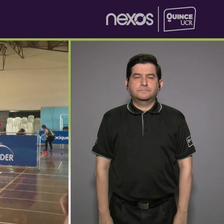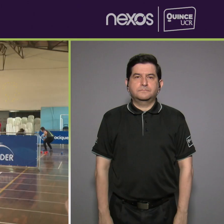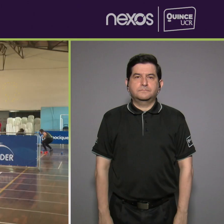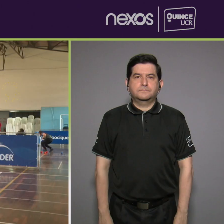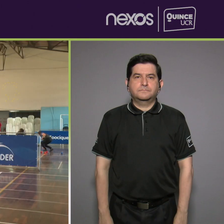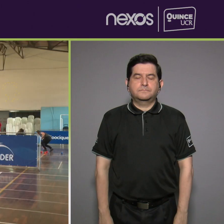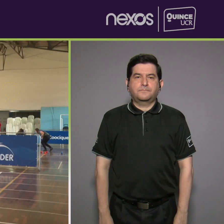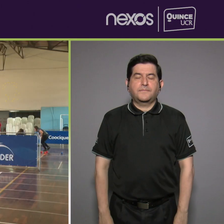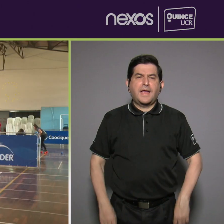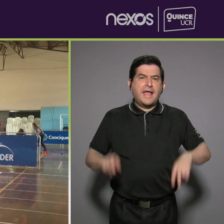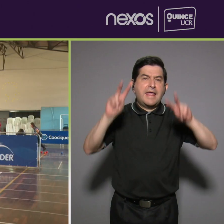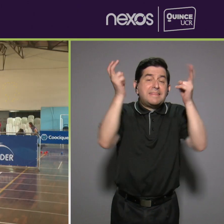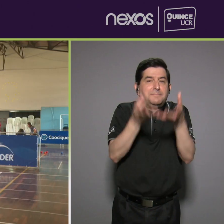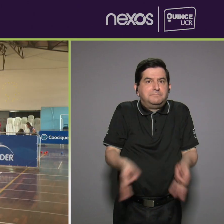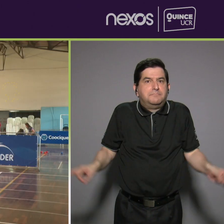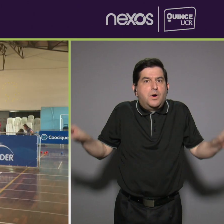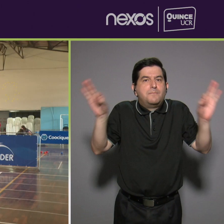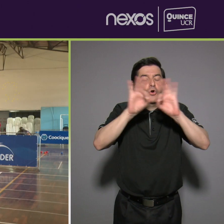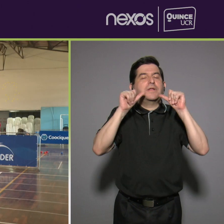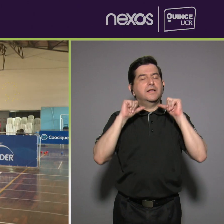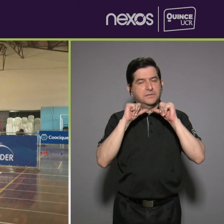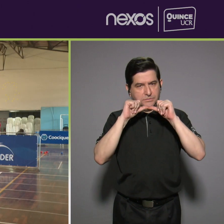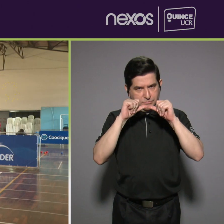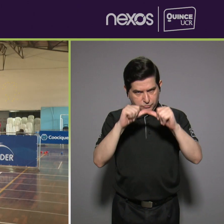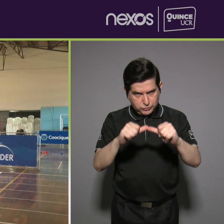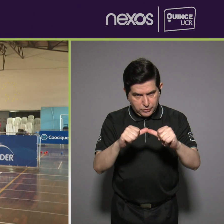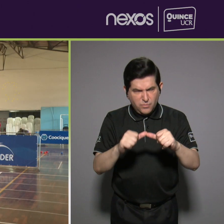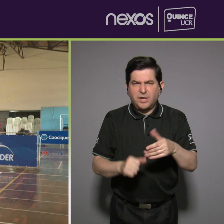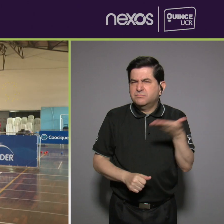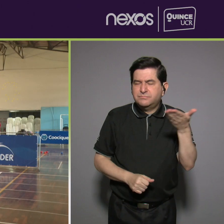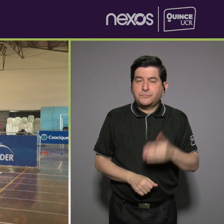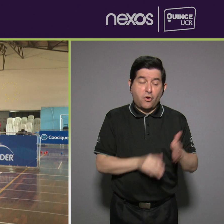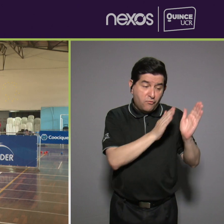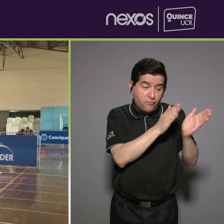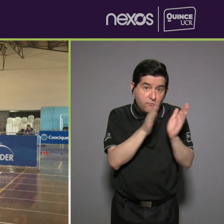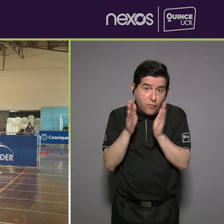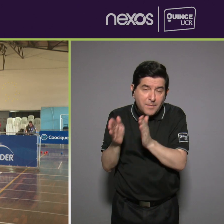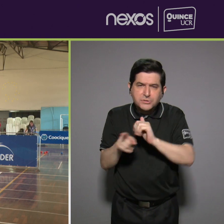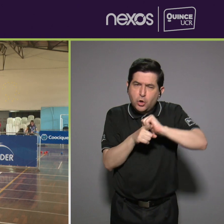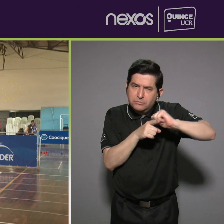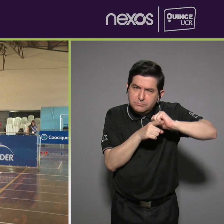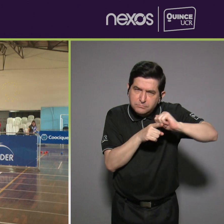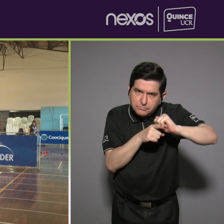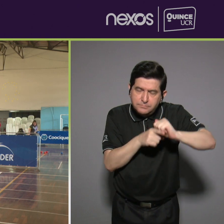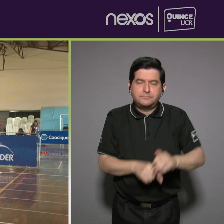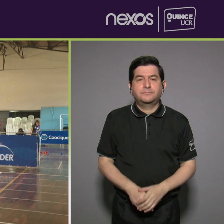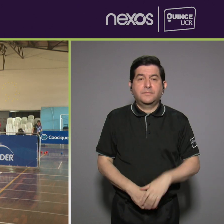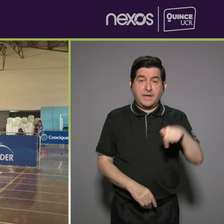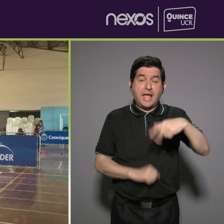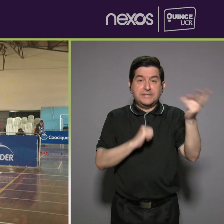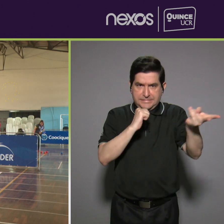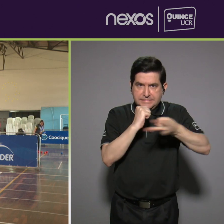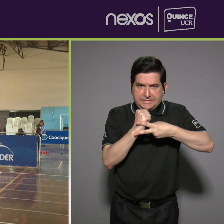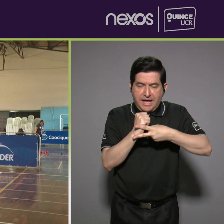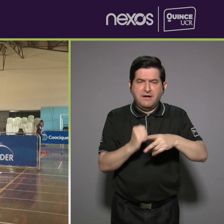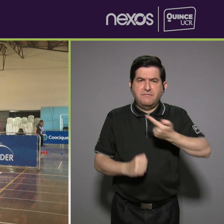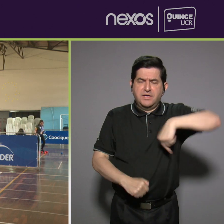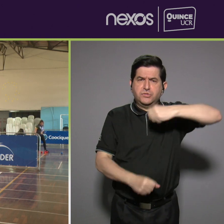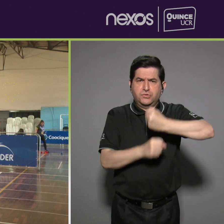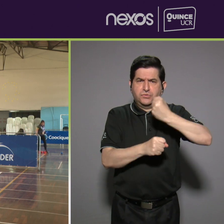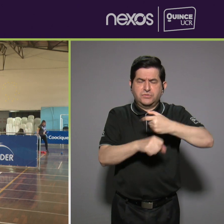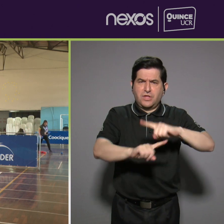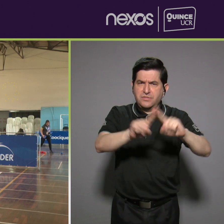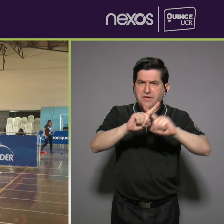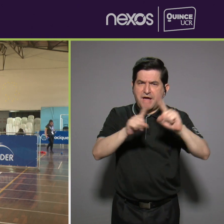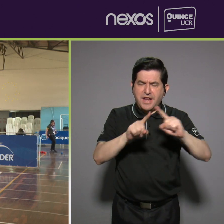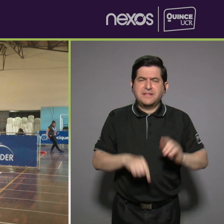El tema vital va a seguir siendo la formación y capacitación. De hecho, para esta edición trabajamos diferentes